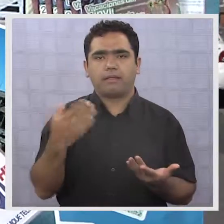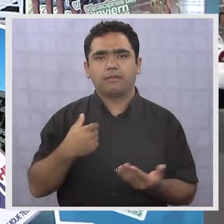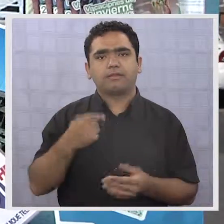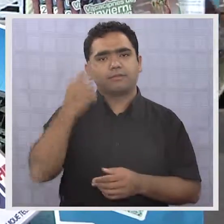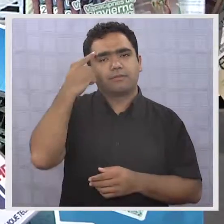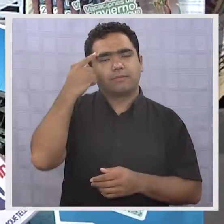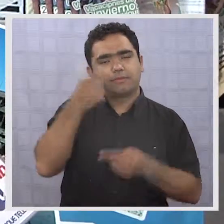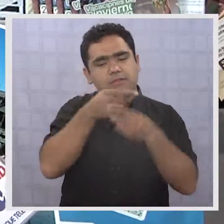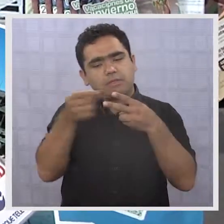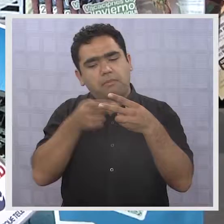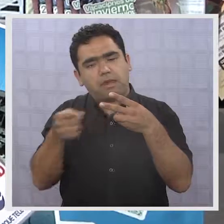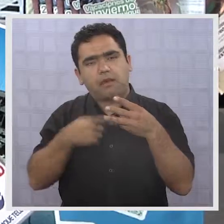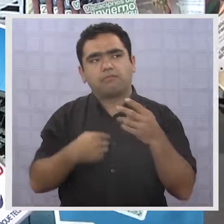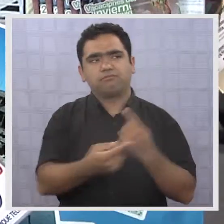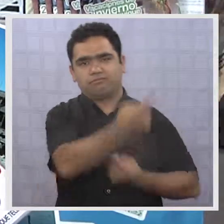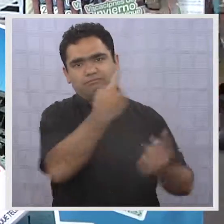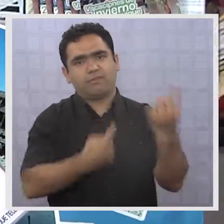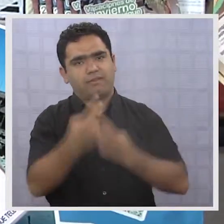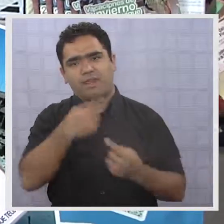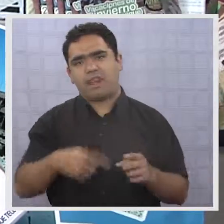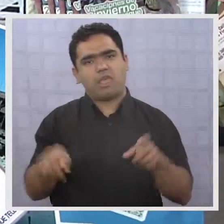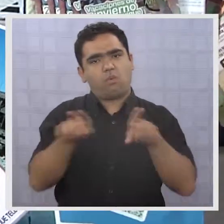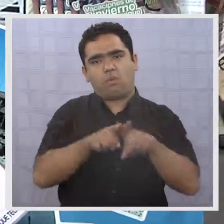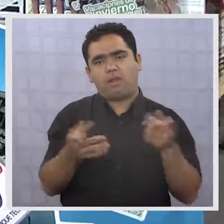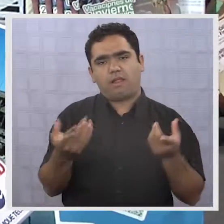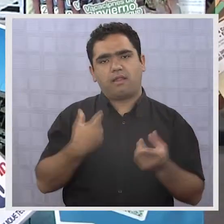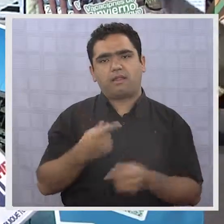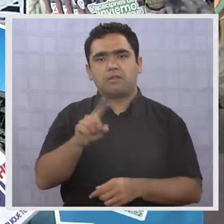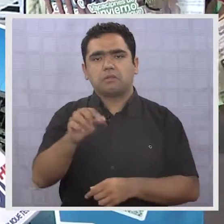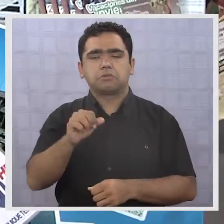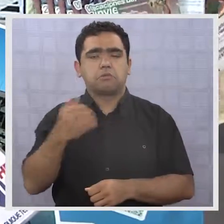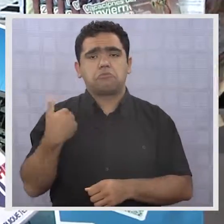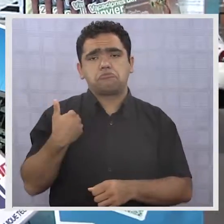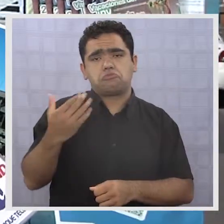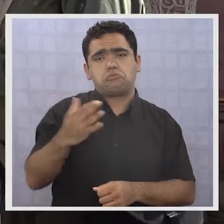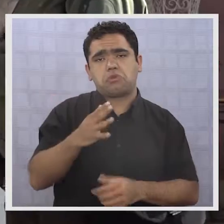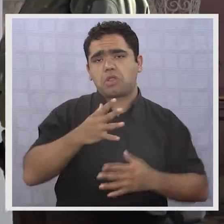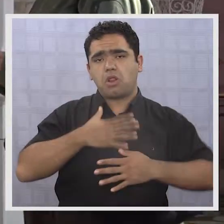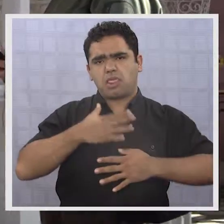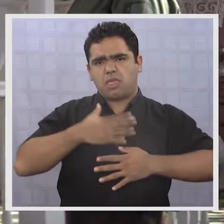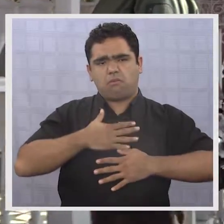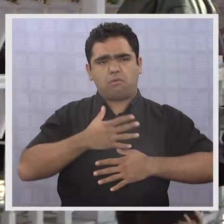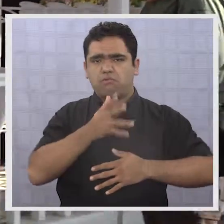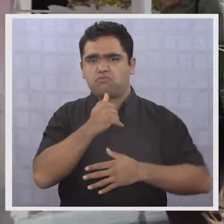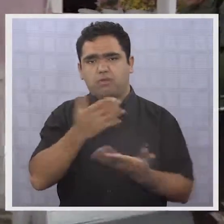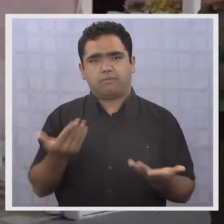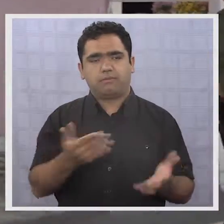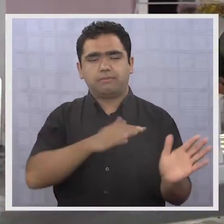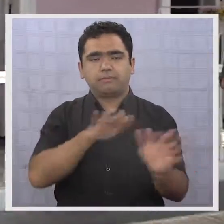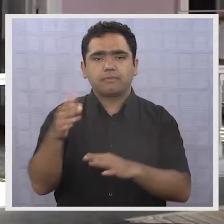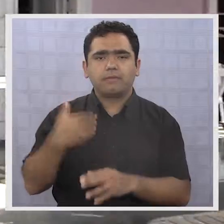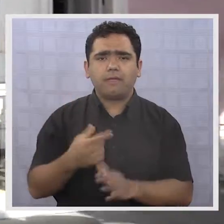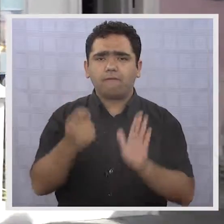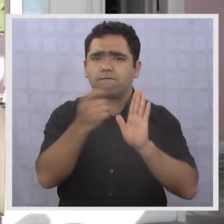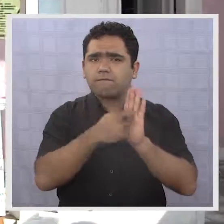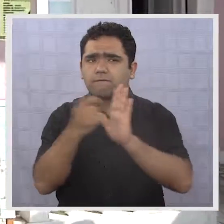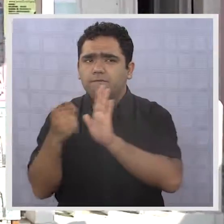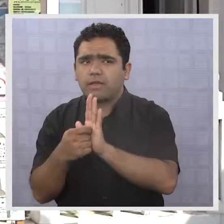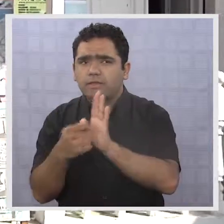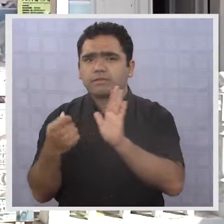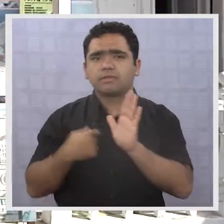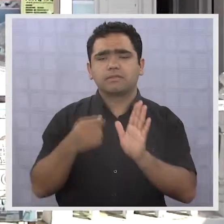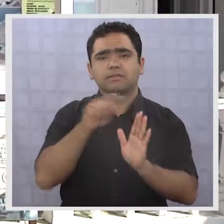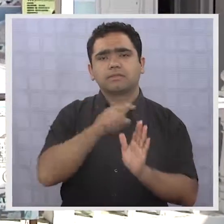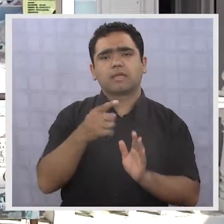afluencia en la ciudad, especialmente en la zona central y de Santiago, sin temor a poder contagiarse. Por estas fechas, Avitur lleva al Tamarugal